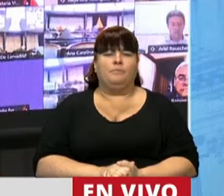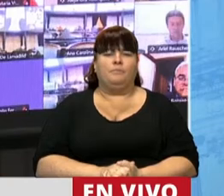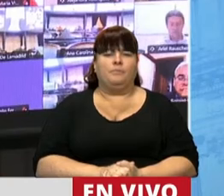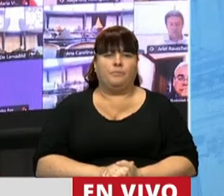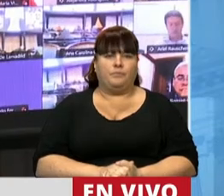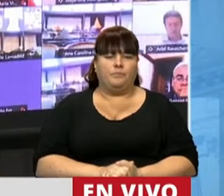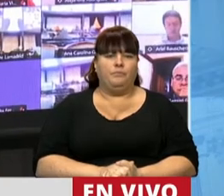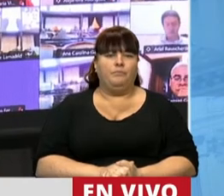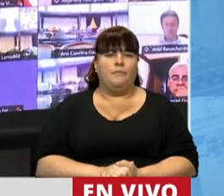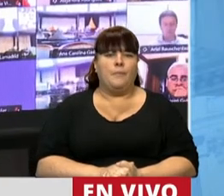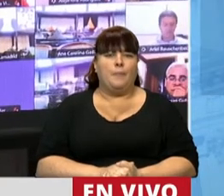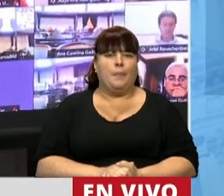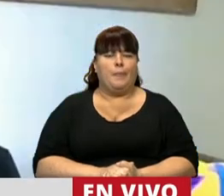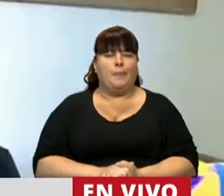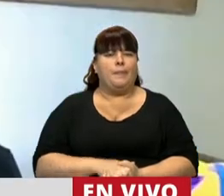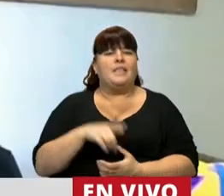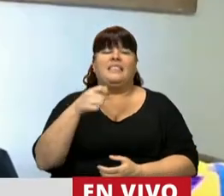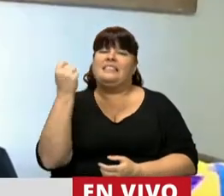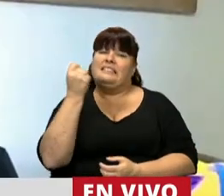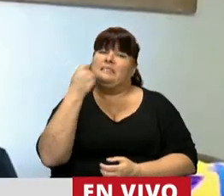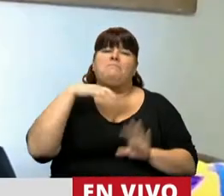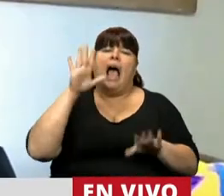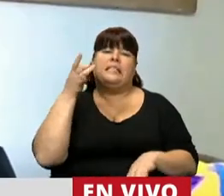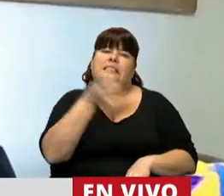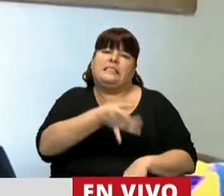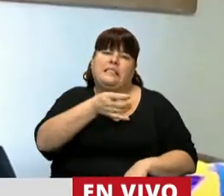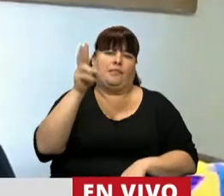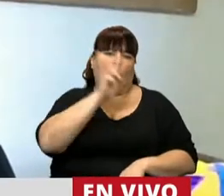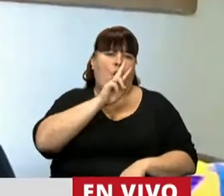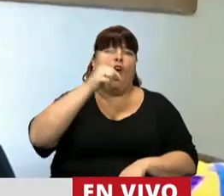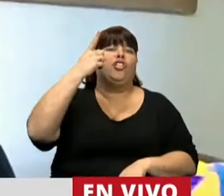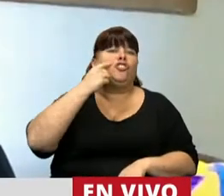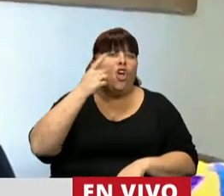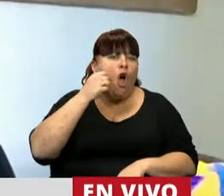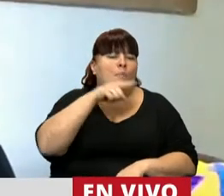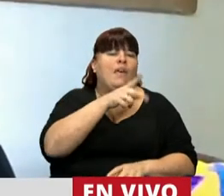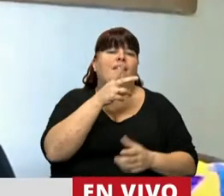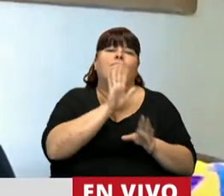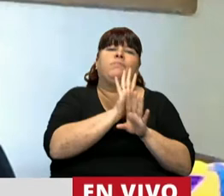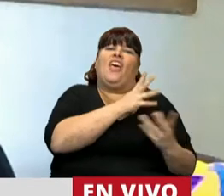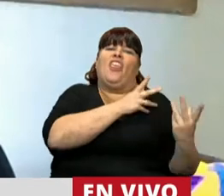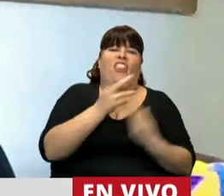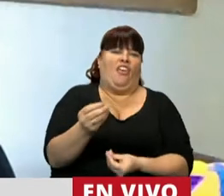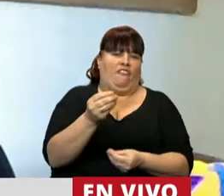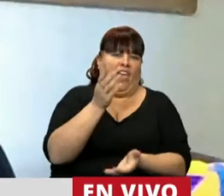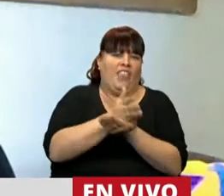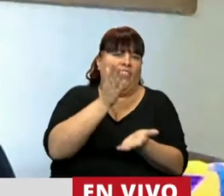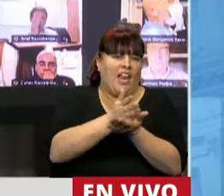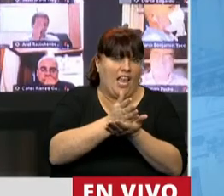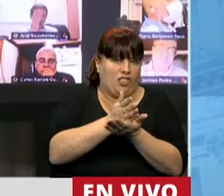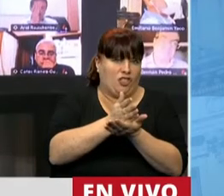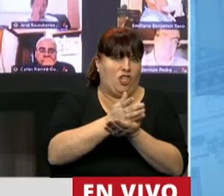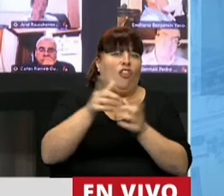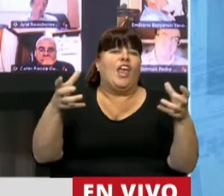y básicamente se ensañó con mujeres y hombres que defendían los derechos